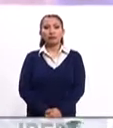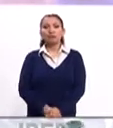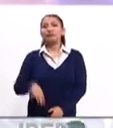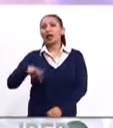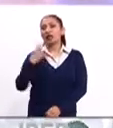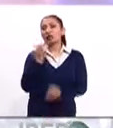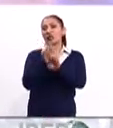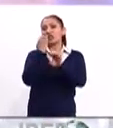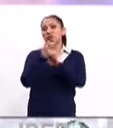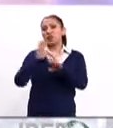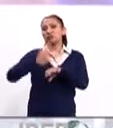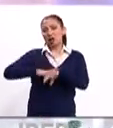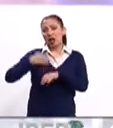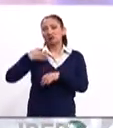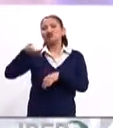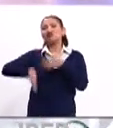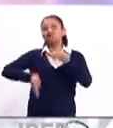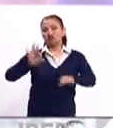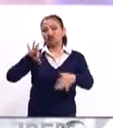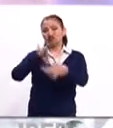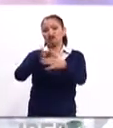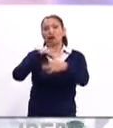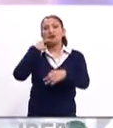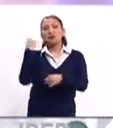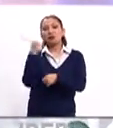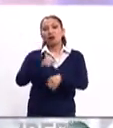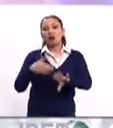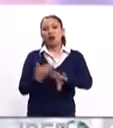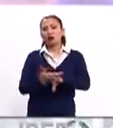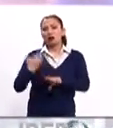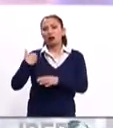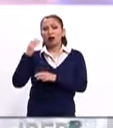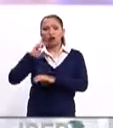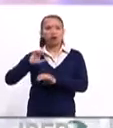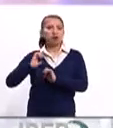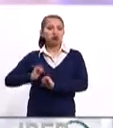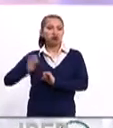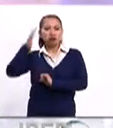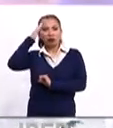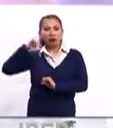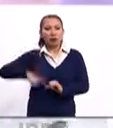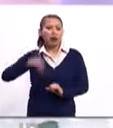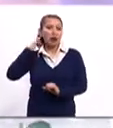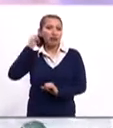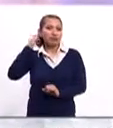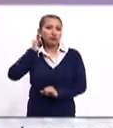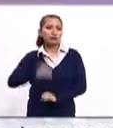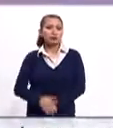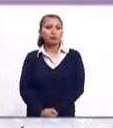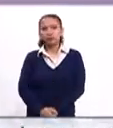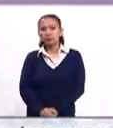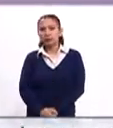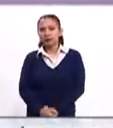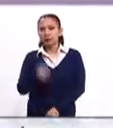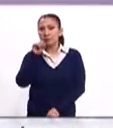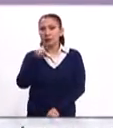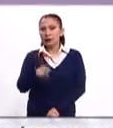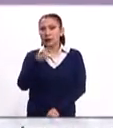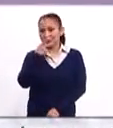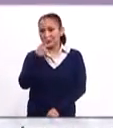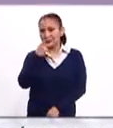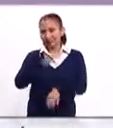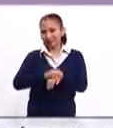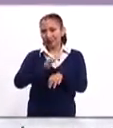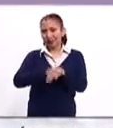14 estados más se han ya unido a la demanda encabezada por el gobierno de California. Y precisamente Omar,